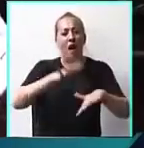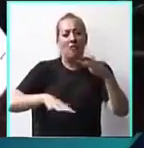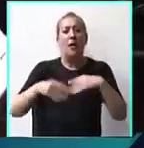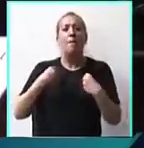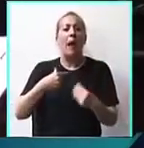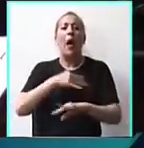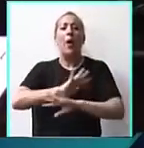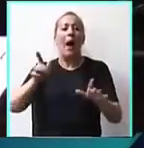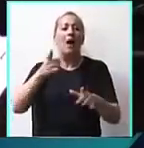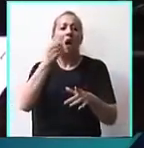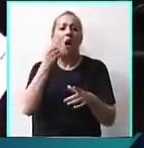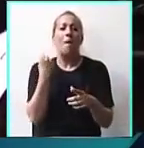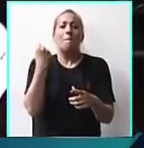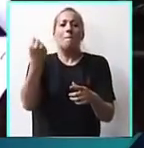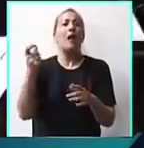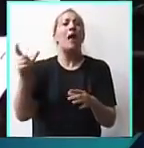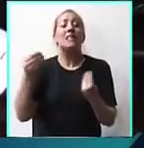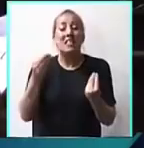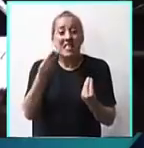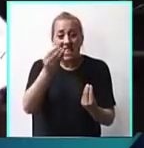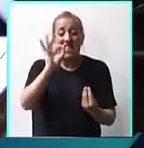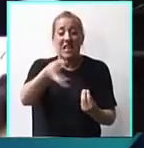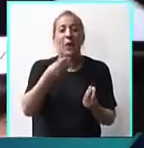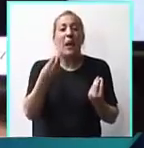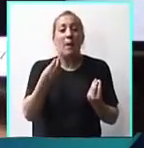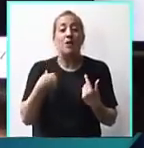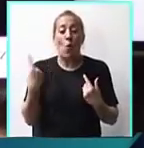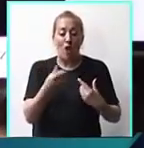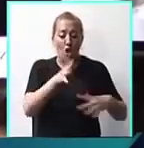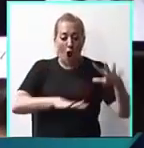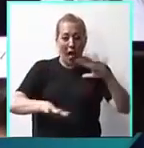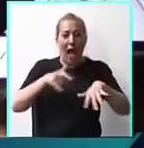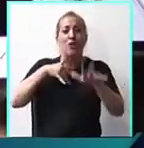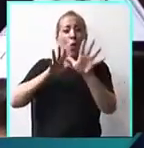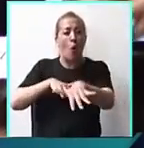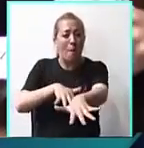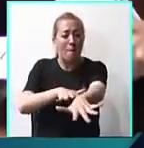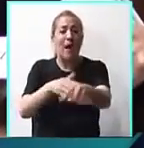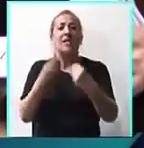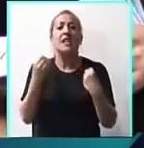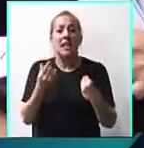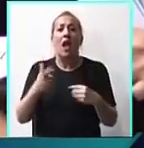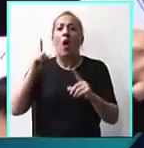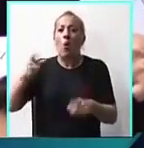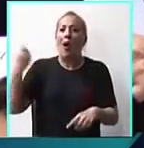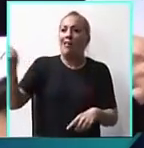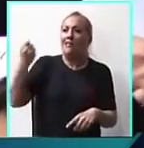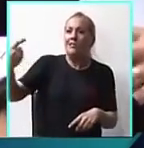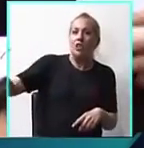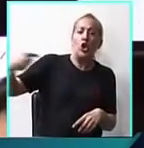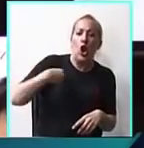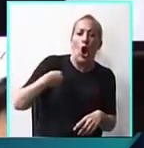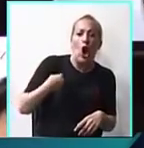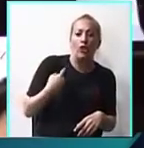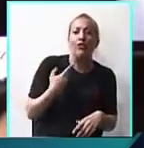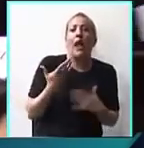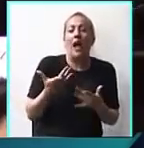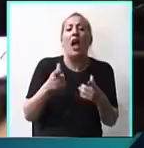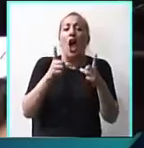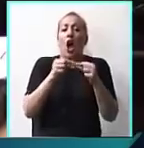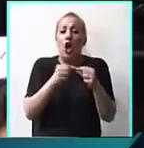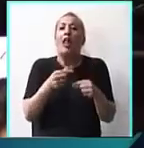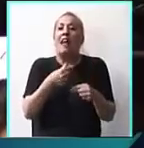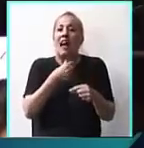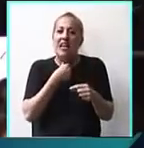abajo el patriarcado. ¿Y saben qué pasa cuando nos organizamos y salimos a la calle? Nos persiguen. Y el código apunta a